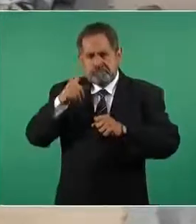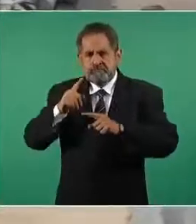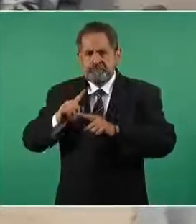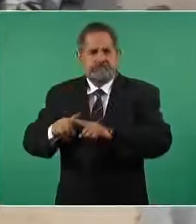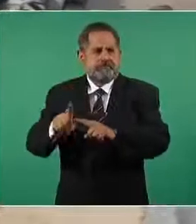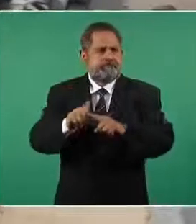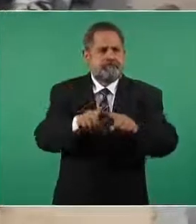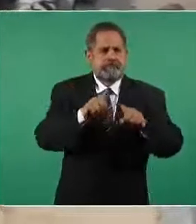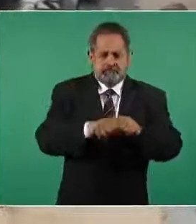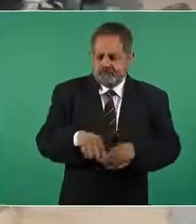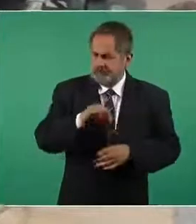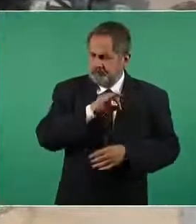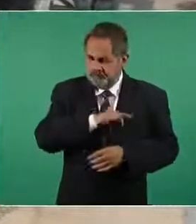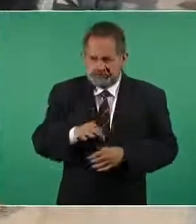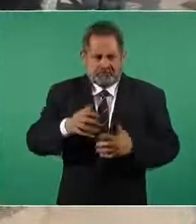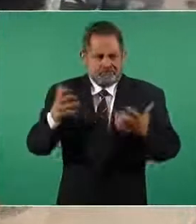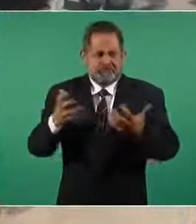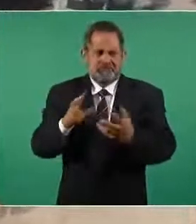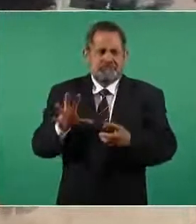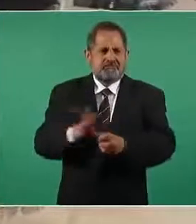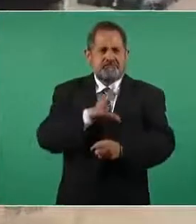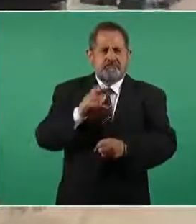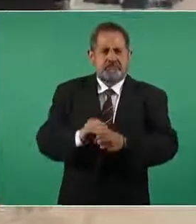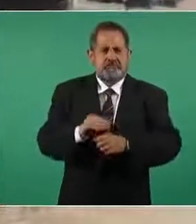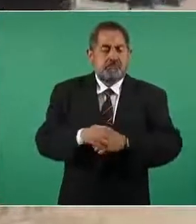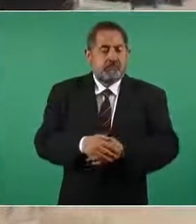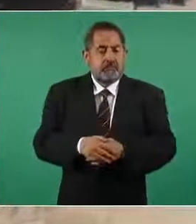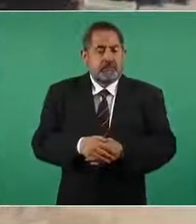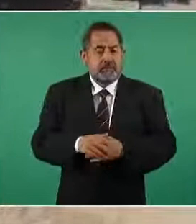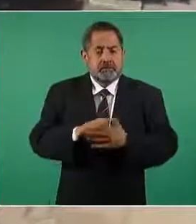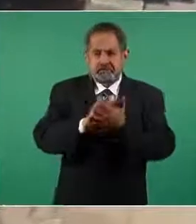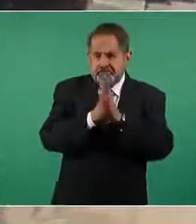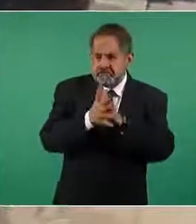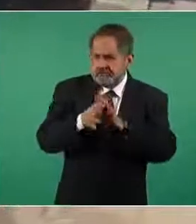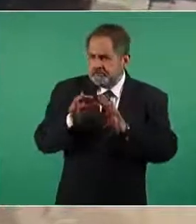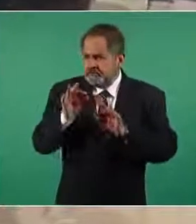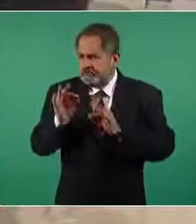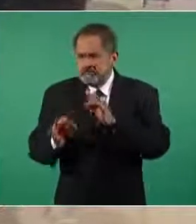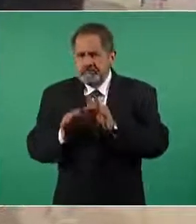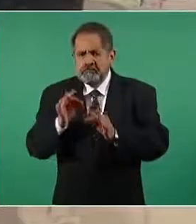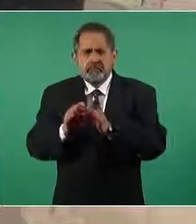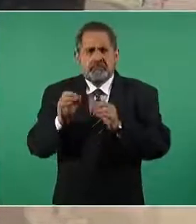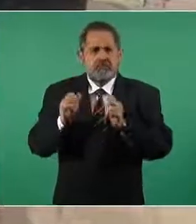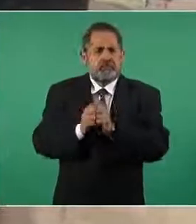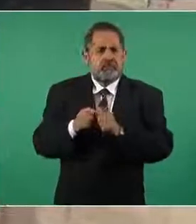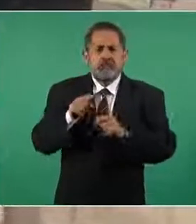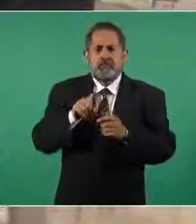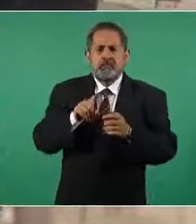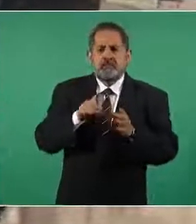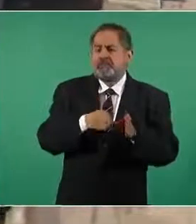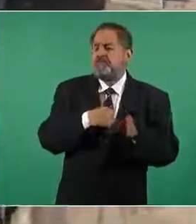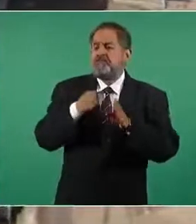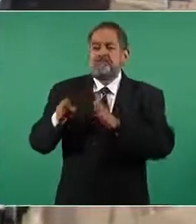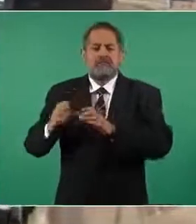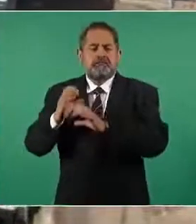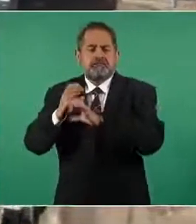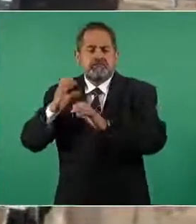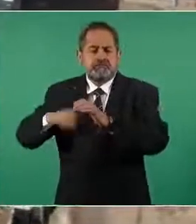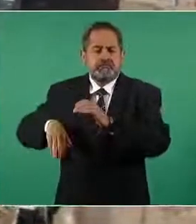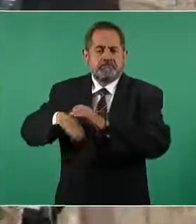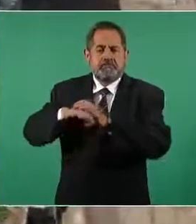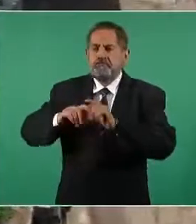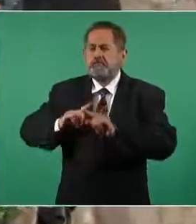de negocio Está siendo materializado conjuntamente con una red de transporte multimodal que